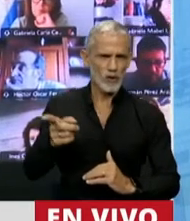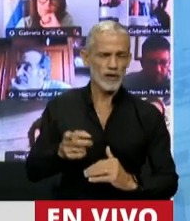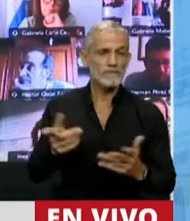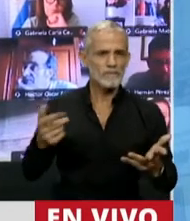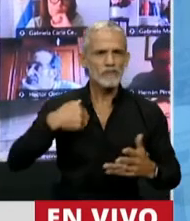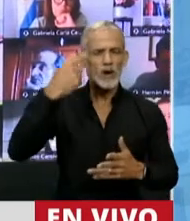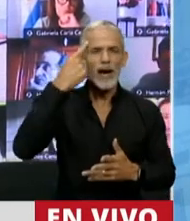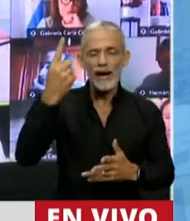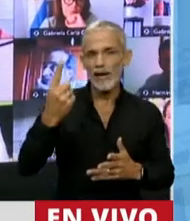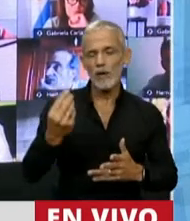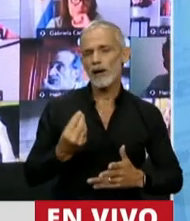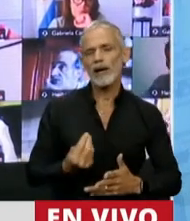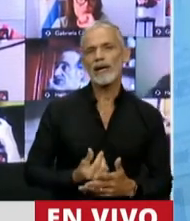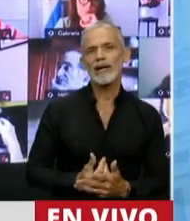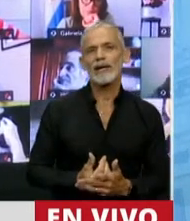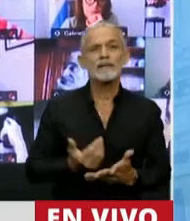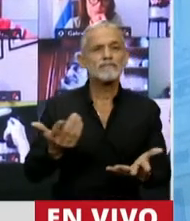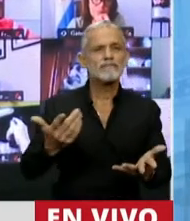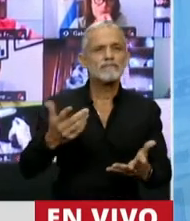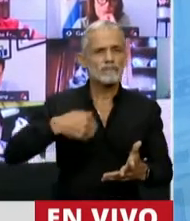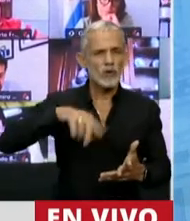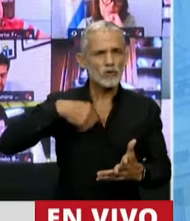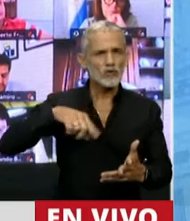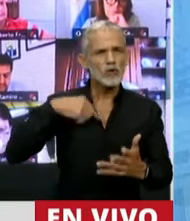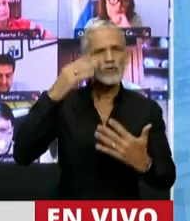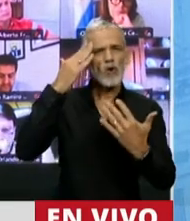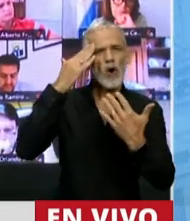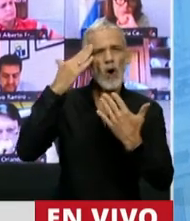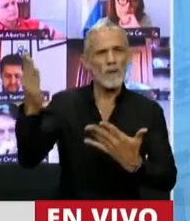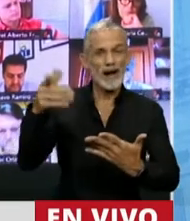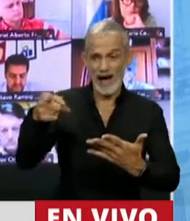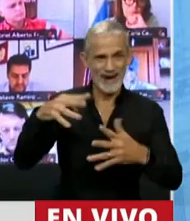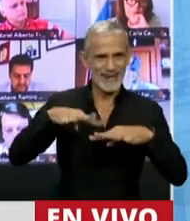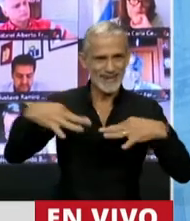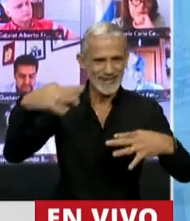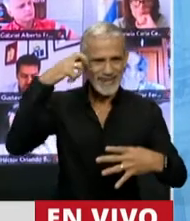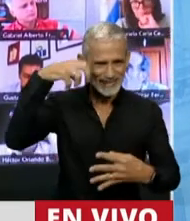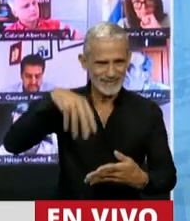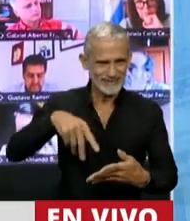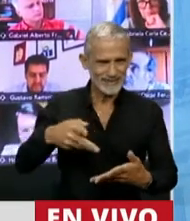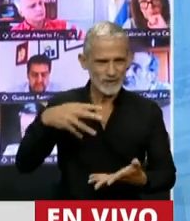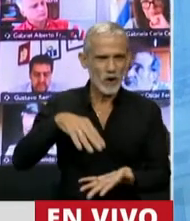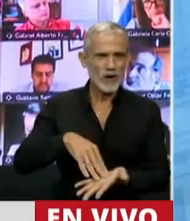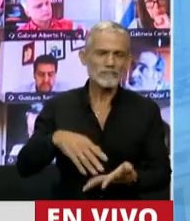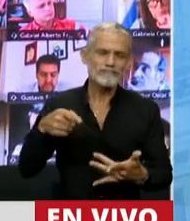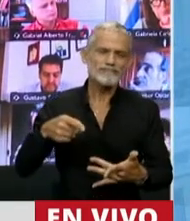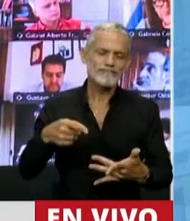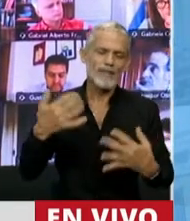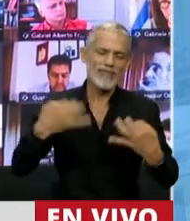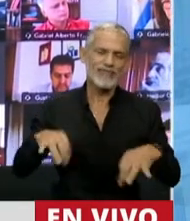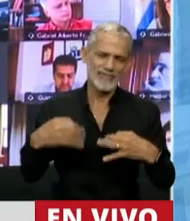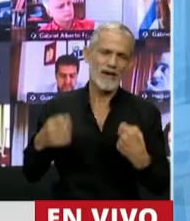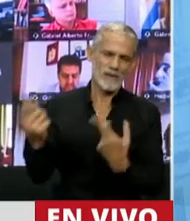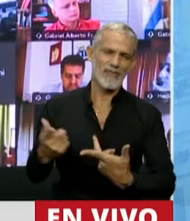presidente, que rendirle un homenaje en este recinto es más que justo